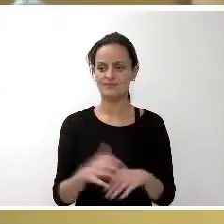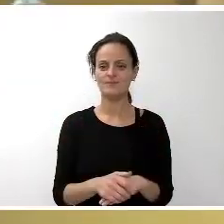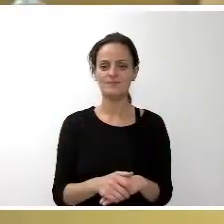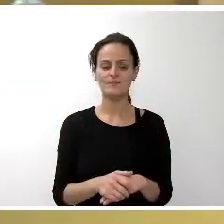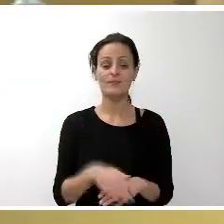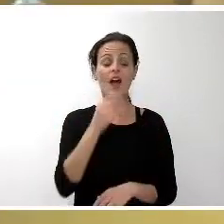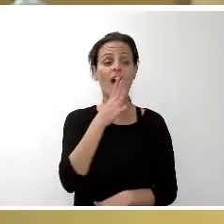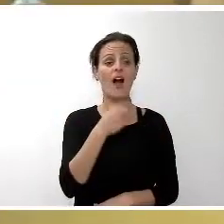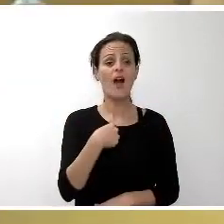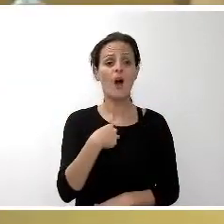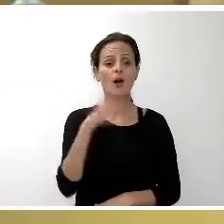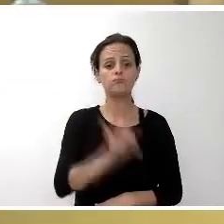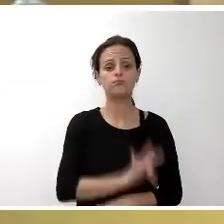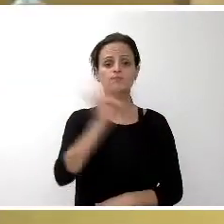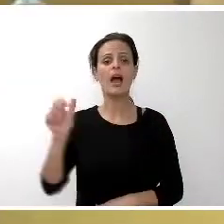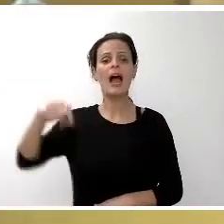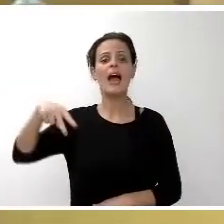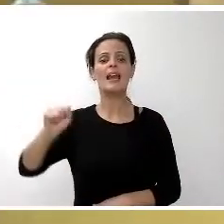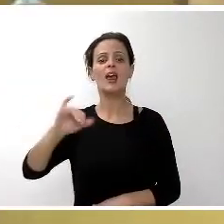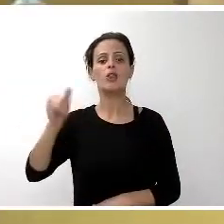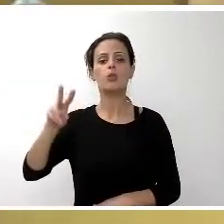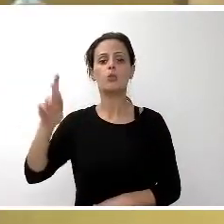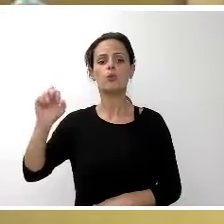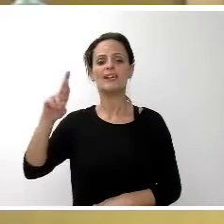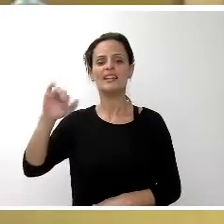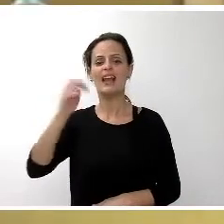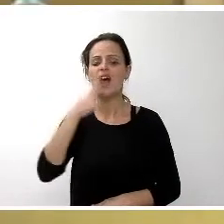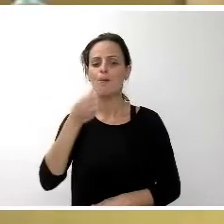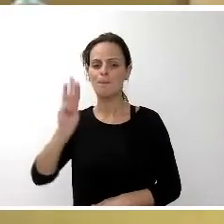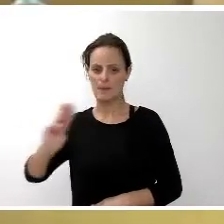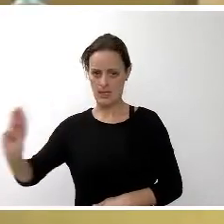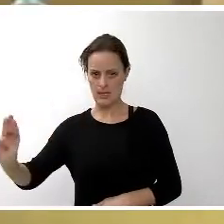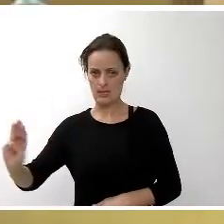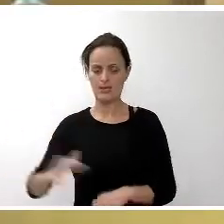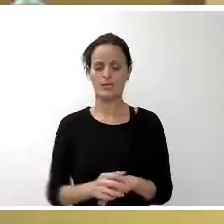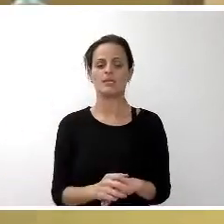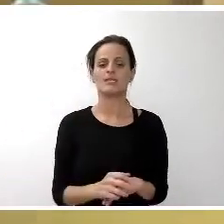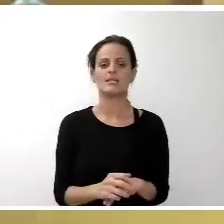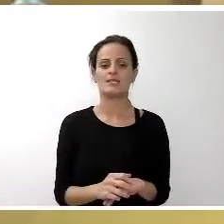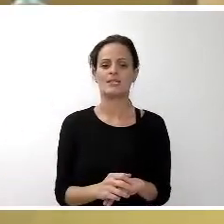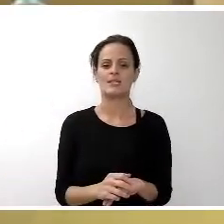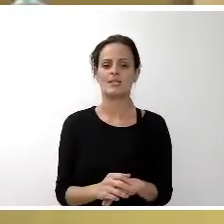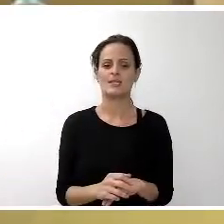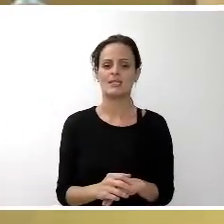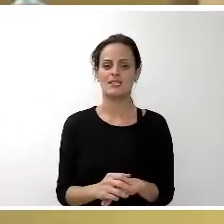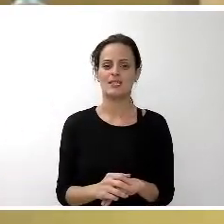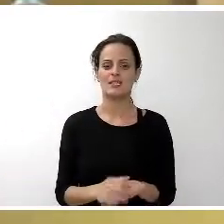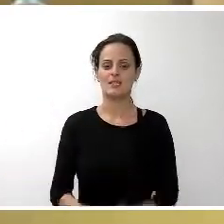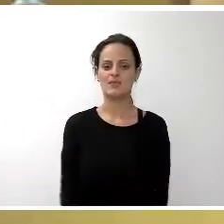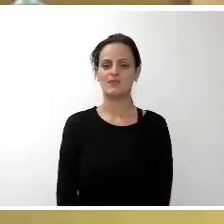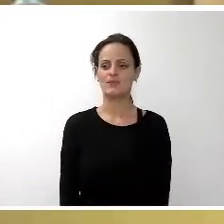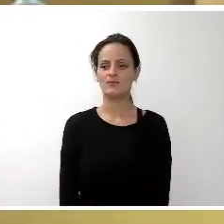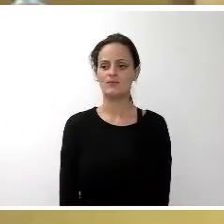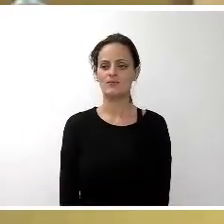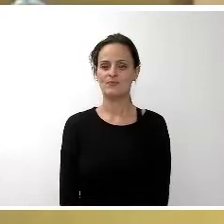Toma la palabra doña Ana Zurita, portavoz del Grupo Popular. No se puede. Manolo Domínguez. En su lugar, Manolo Domínguez.